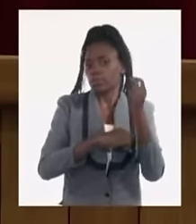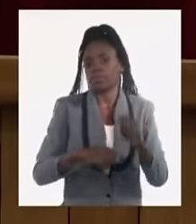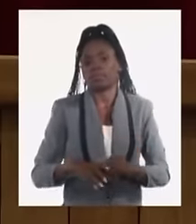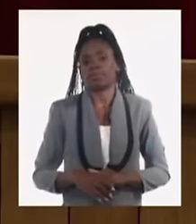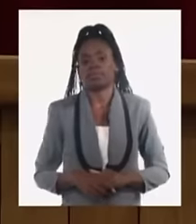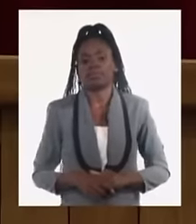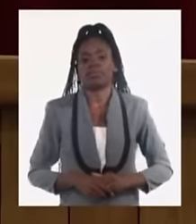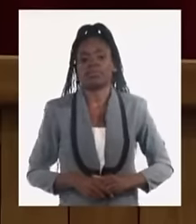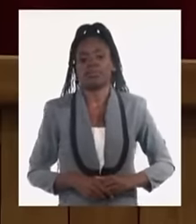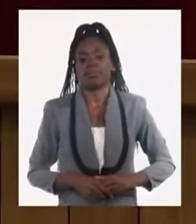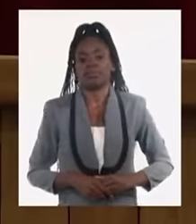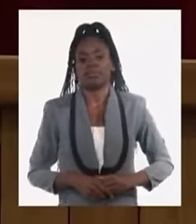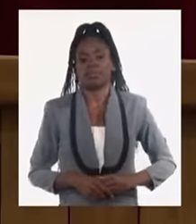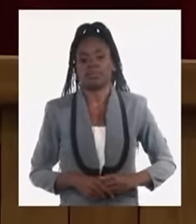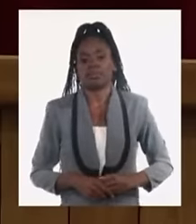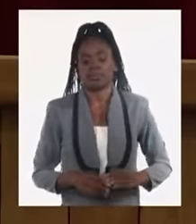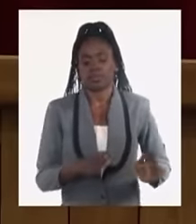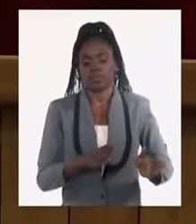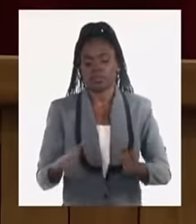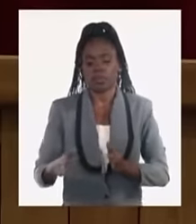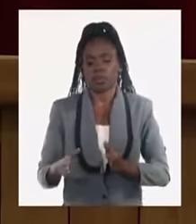Con, por otra parte,